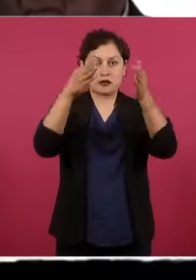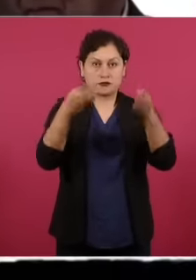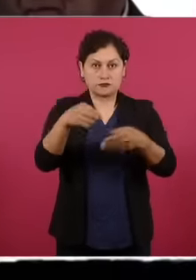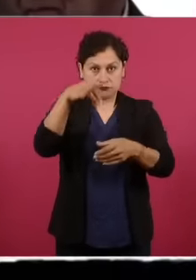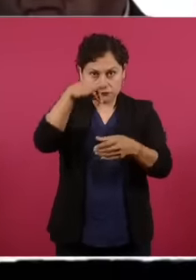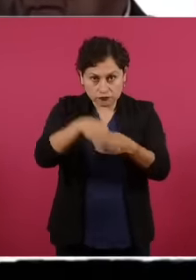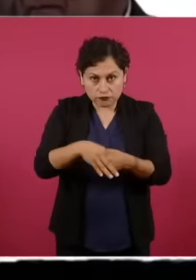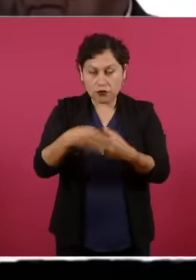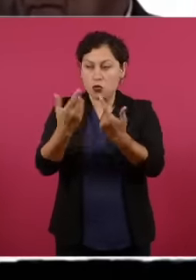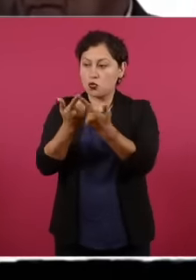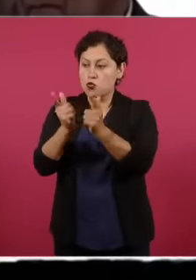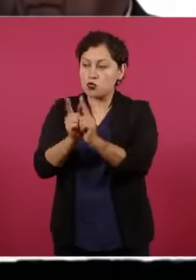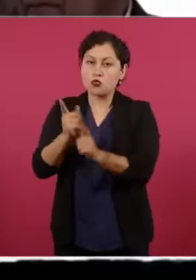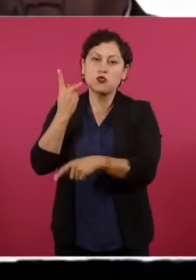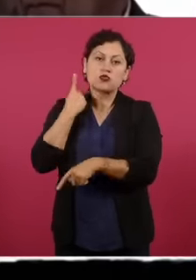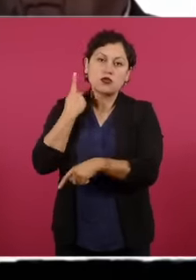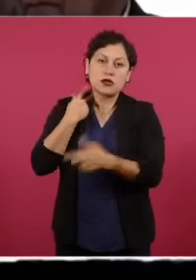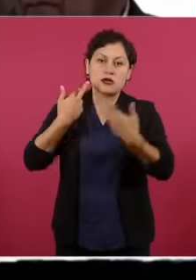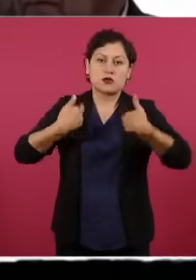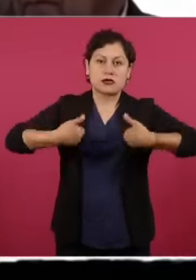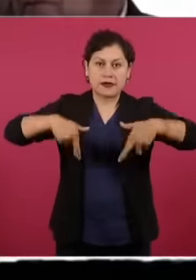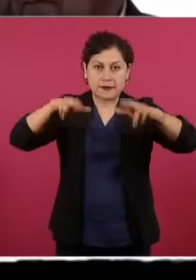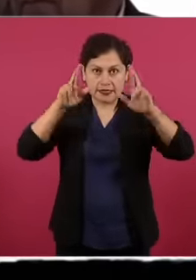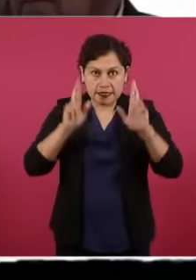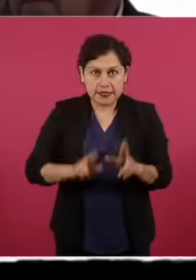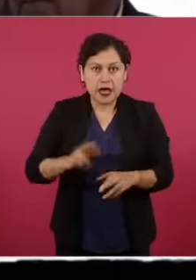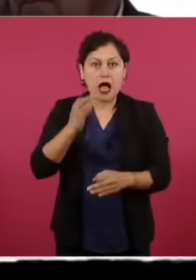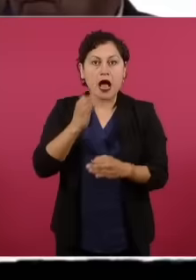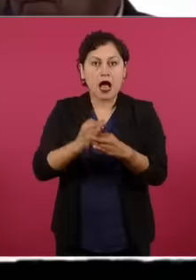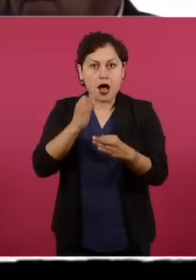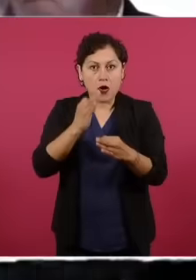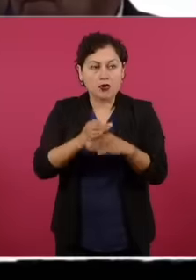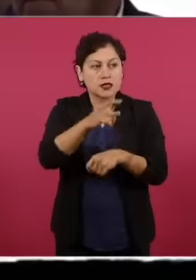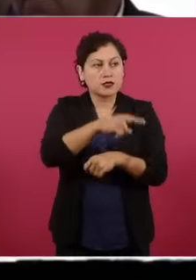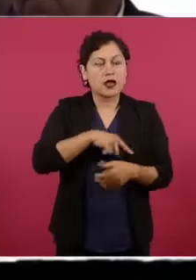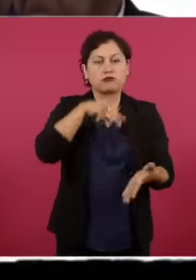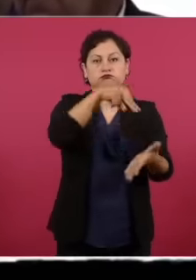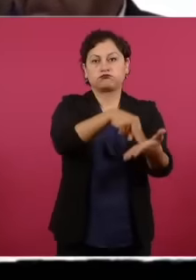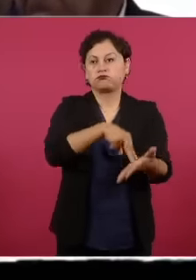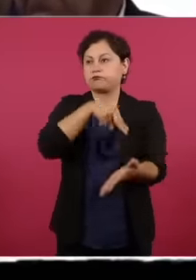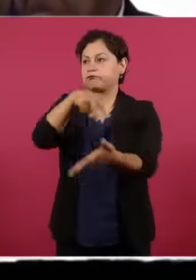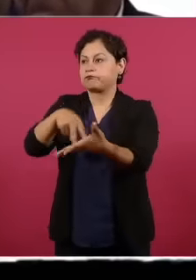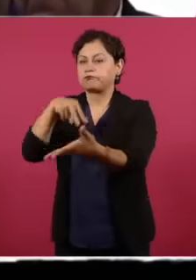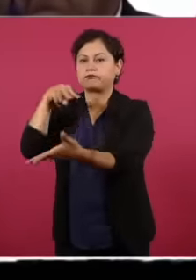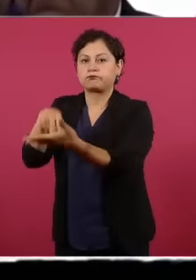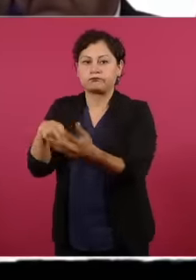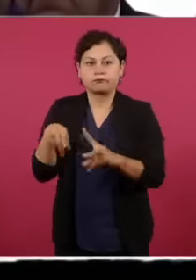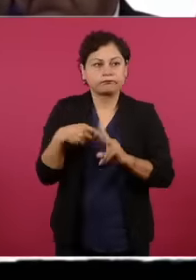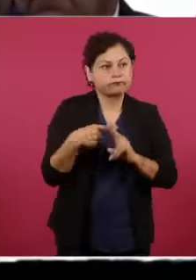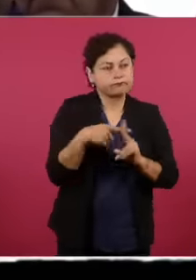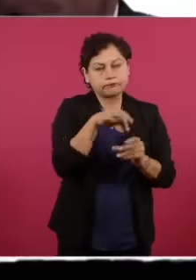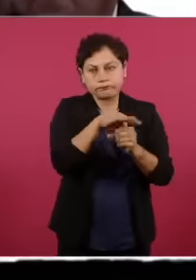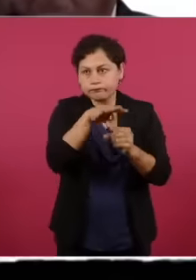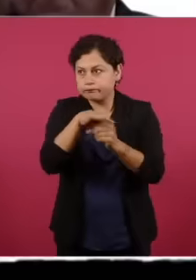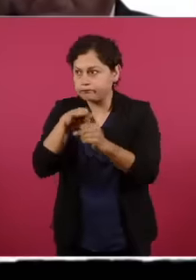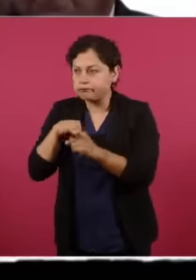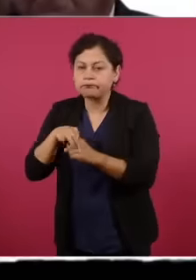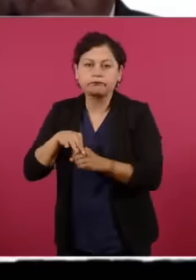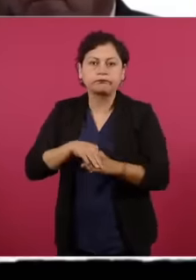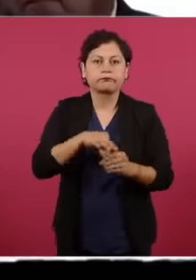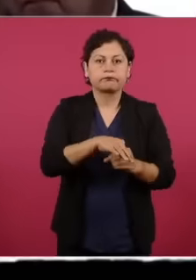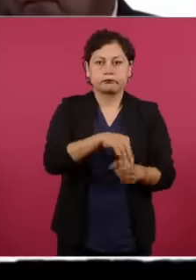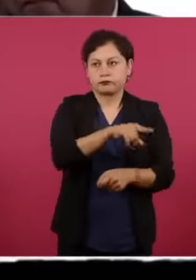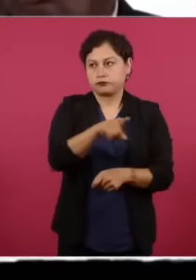partidos que están contando cada voto en este momento con una gran